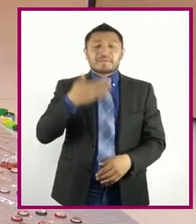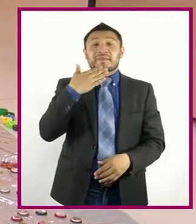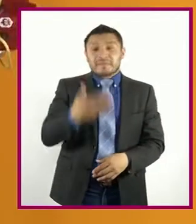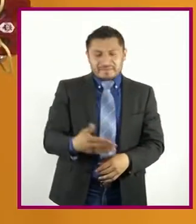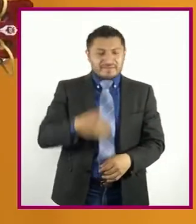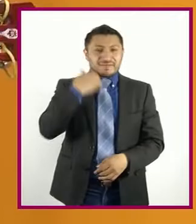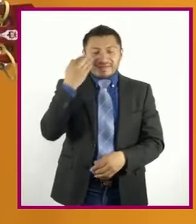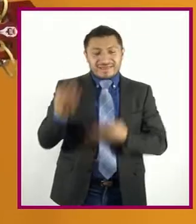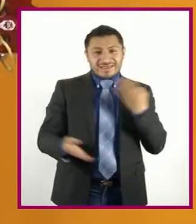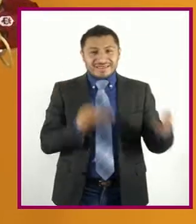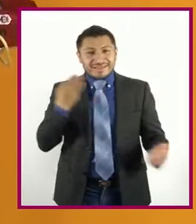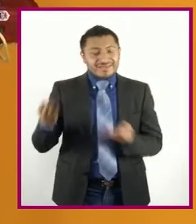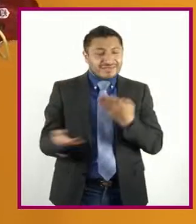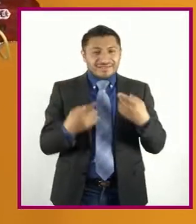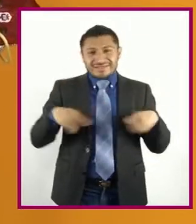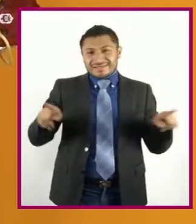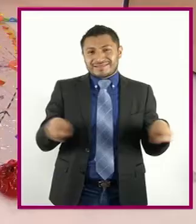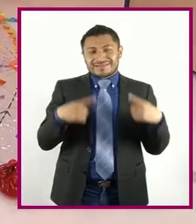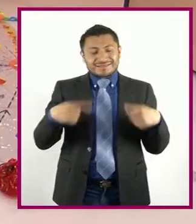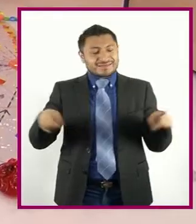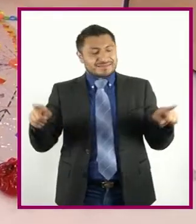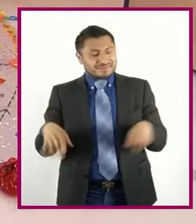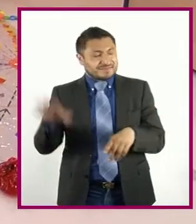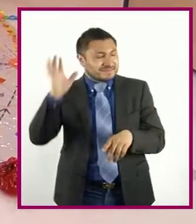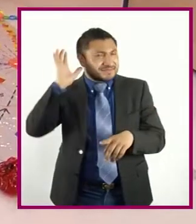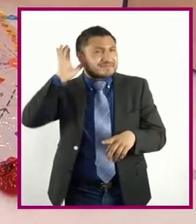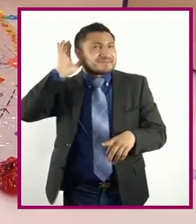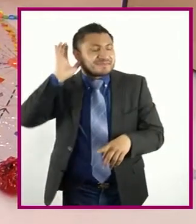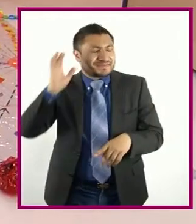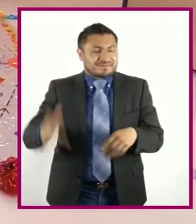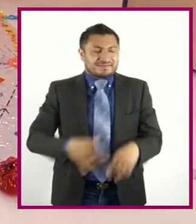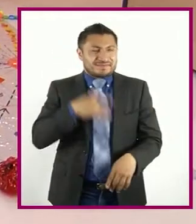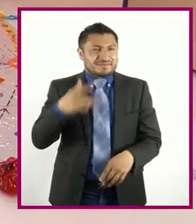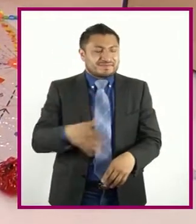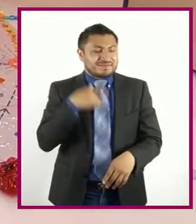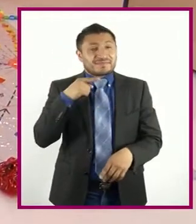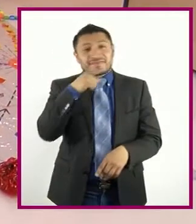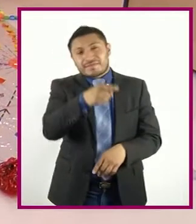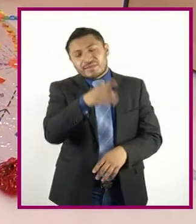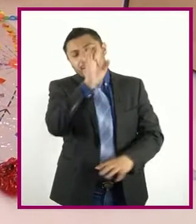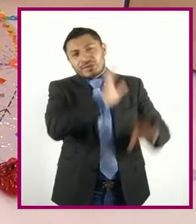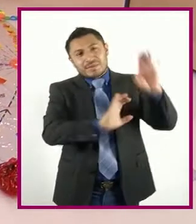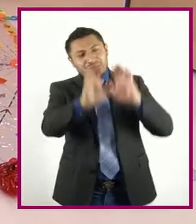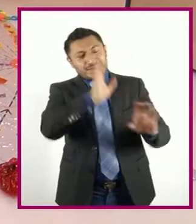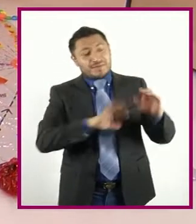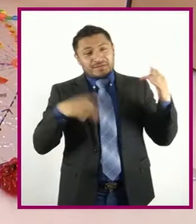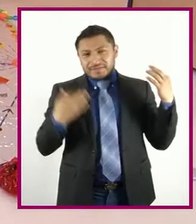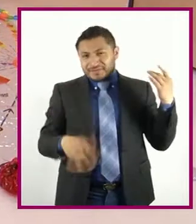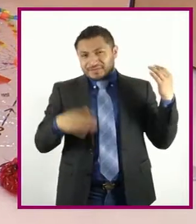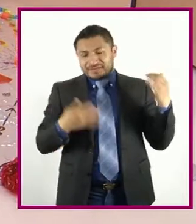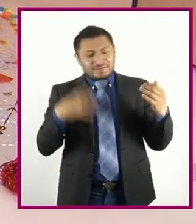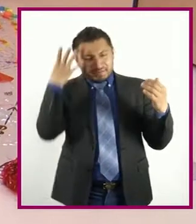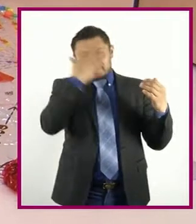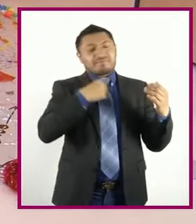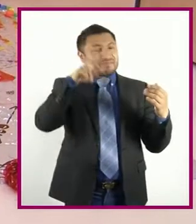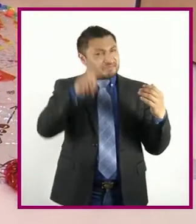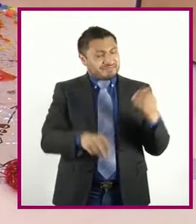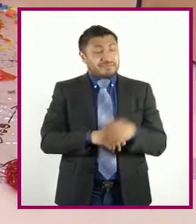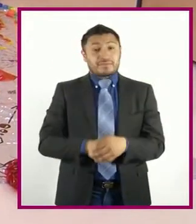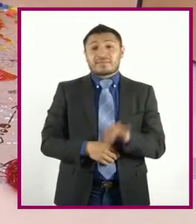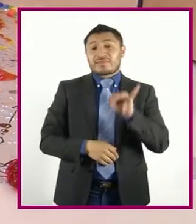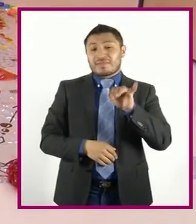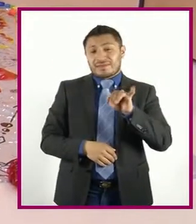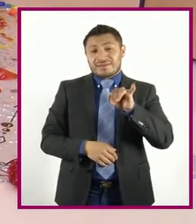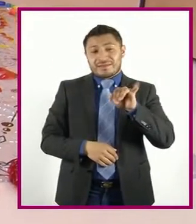ieron ganas De bailar Al ritmo De los sonidos Que florecían De tu voz Y tu guitarra Regina Sí